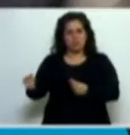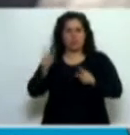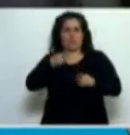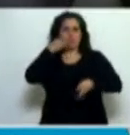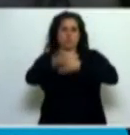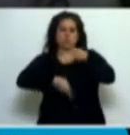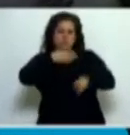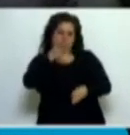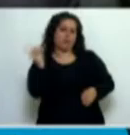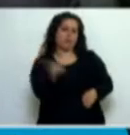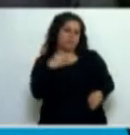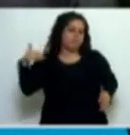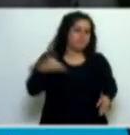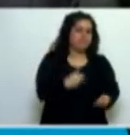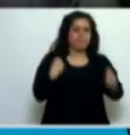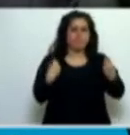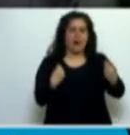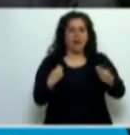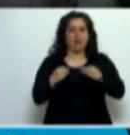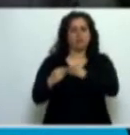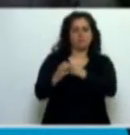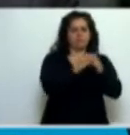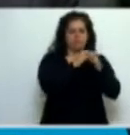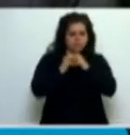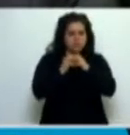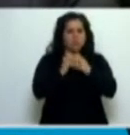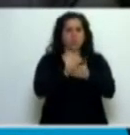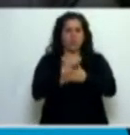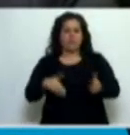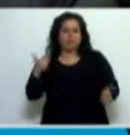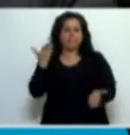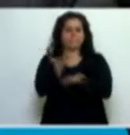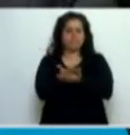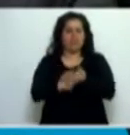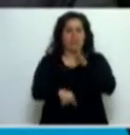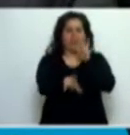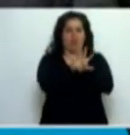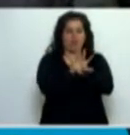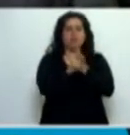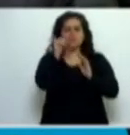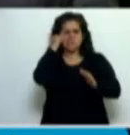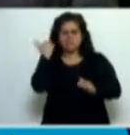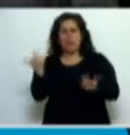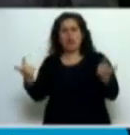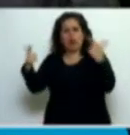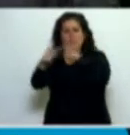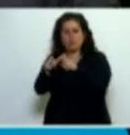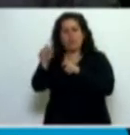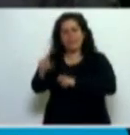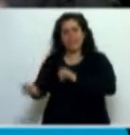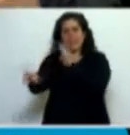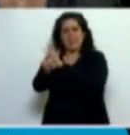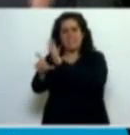venimos a debatir y a presentar esta ley que pasó por la Comisión de Legislación